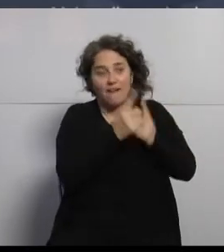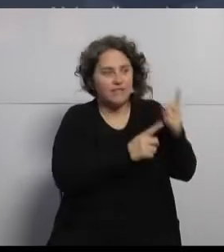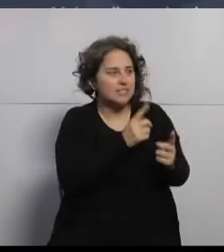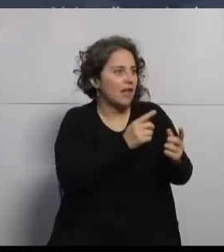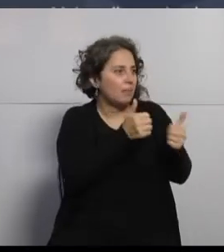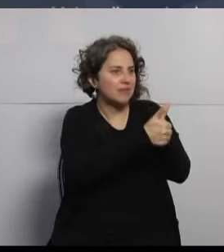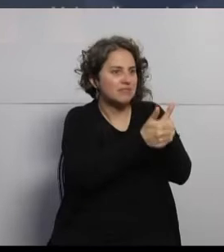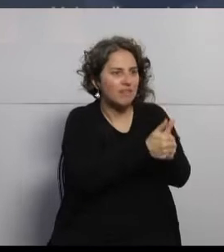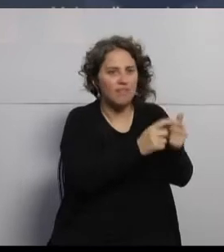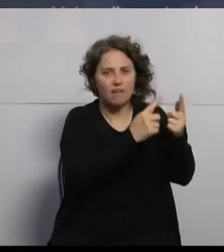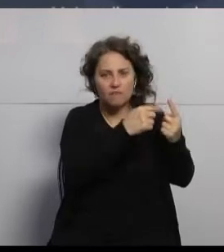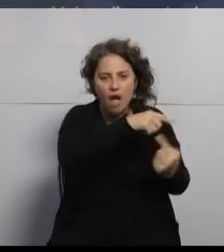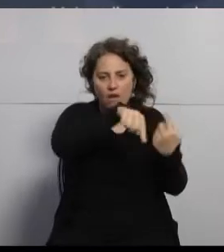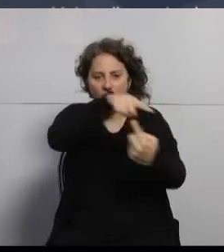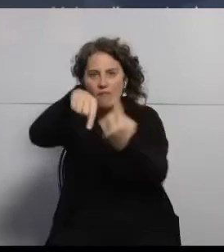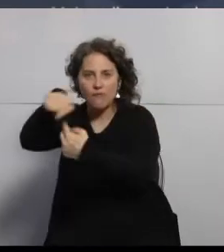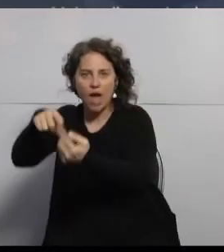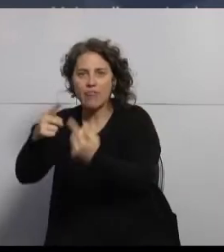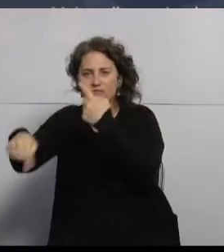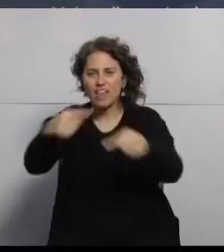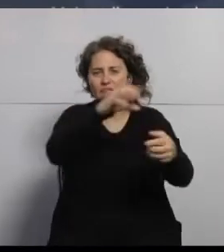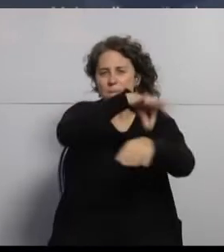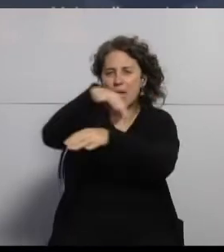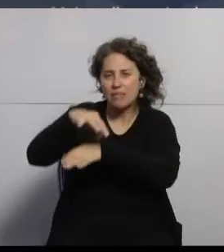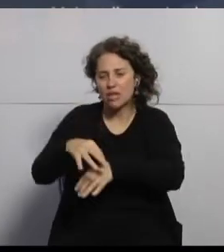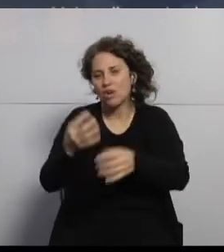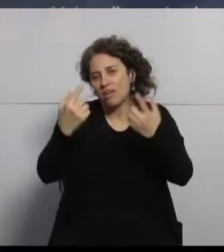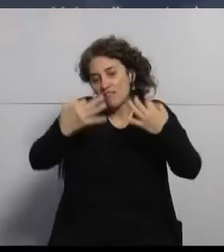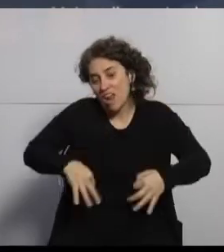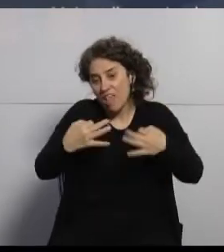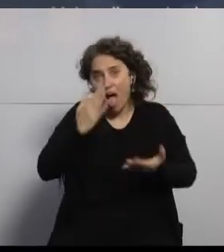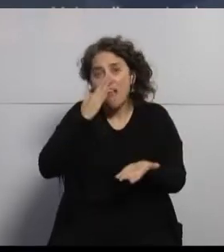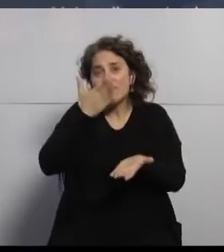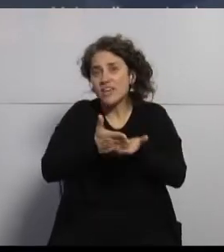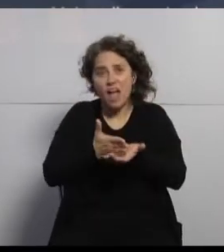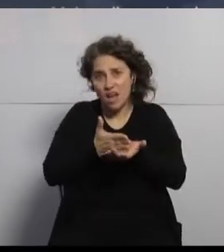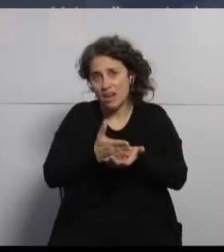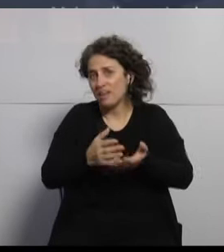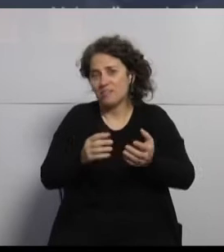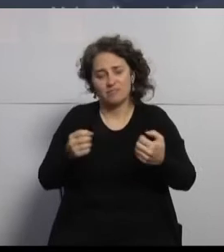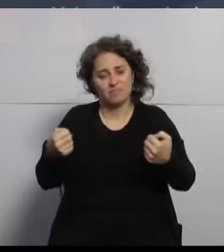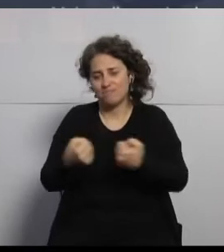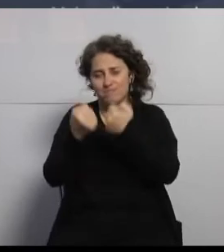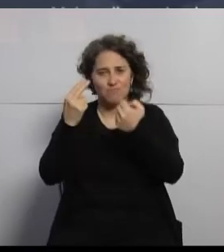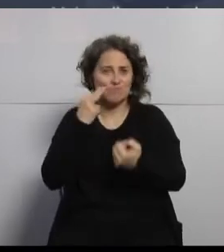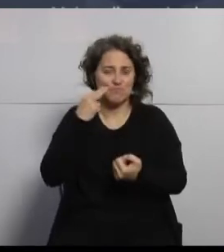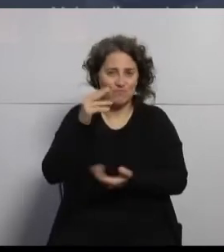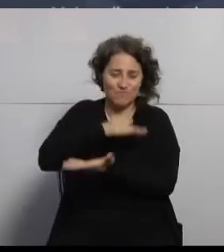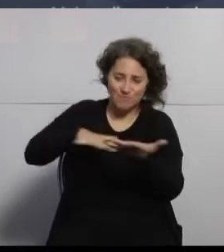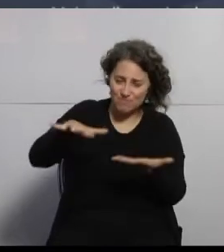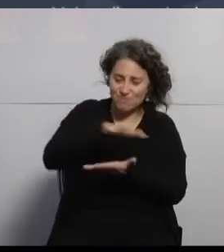rotando de un consultorio a otro. Eso finalmente termina en eventos que habían podido ser prevenibles. Esta entidad,